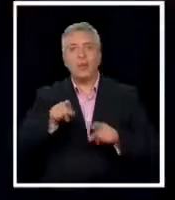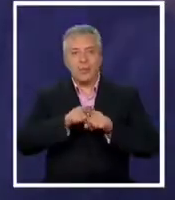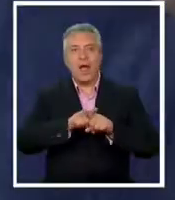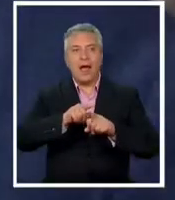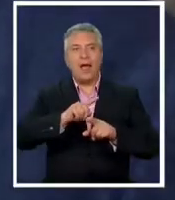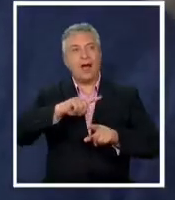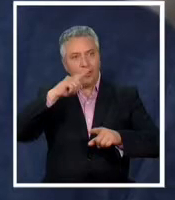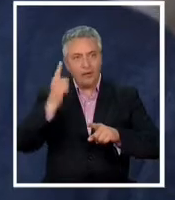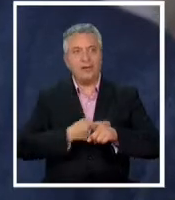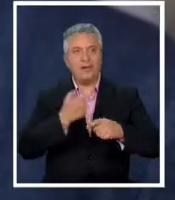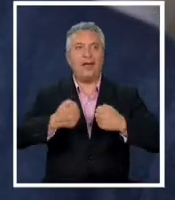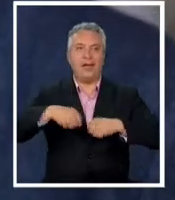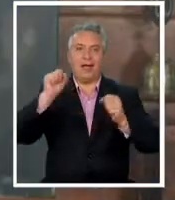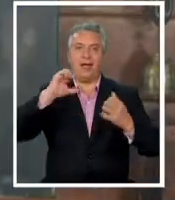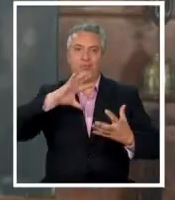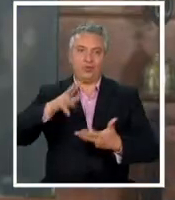mundial